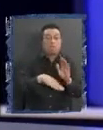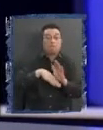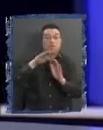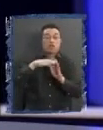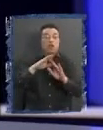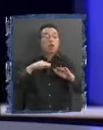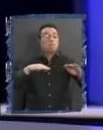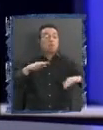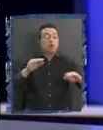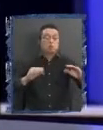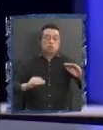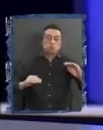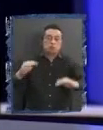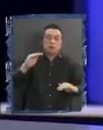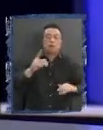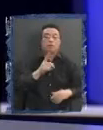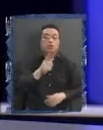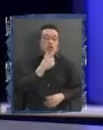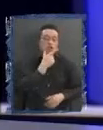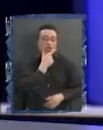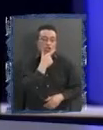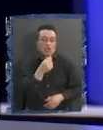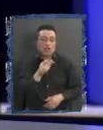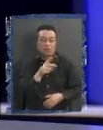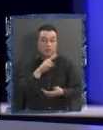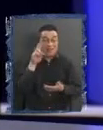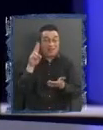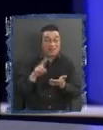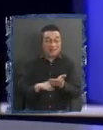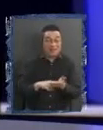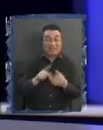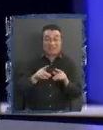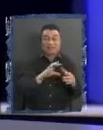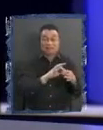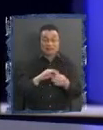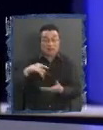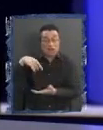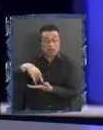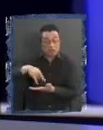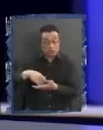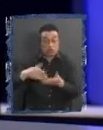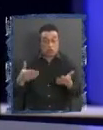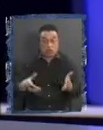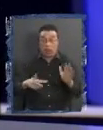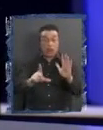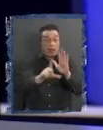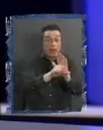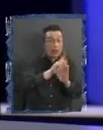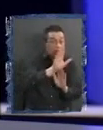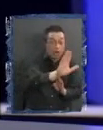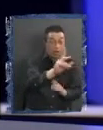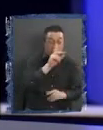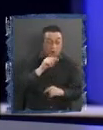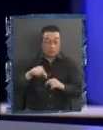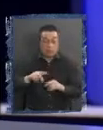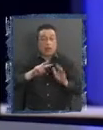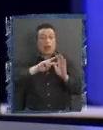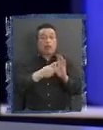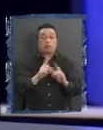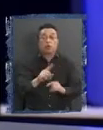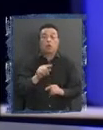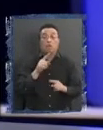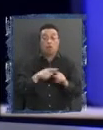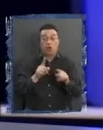minoría y no quieren que la realidad que es el Congreso actual, tan legítimo como nosotros, lo cambie. ¿Por eso no votaron?